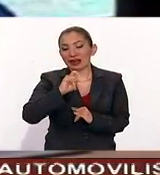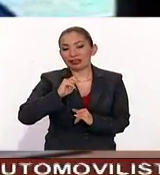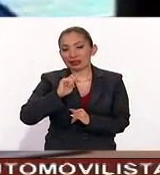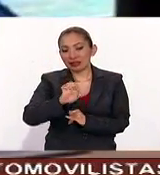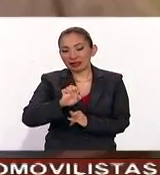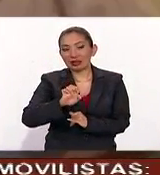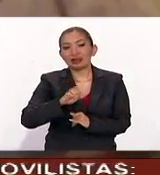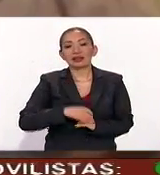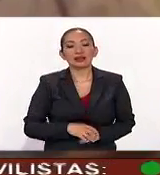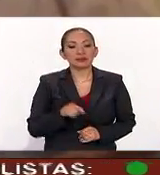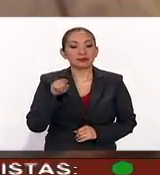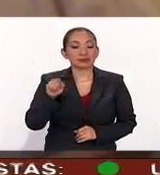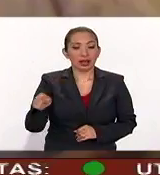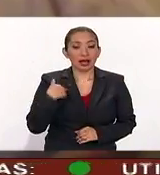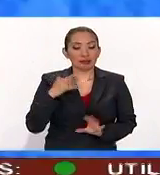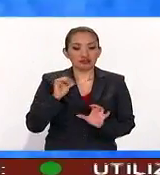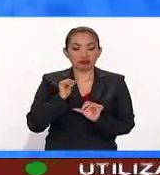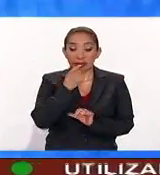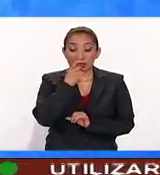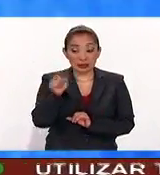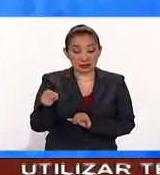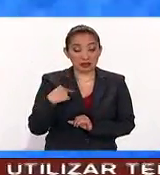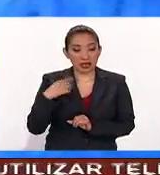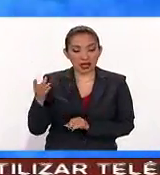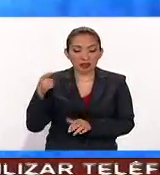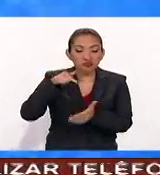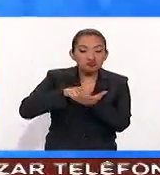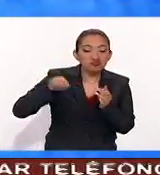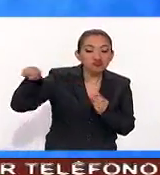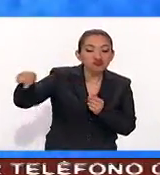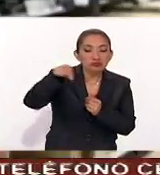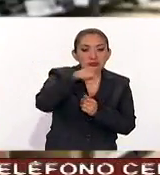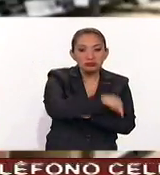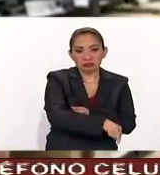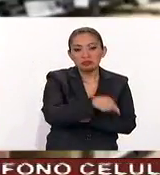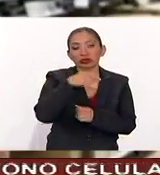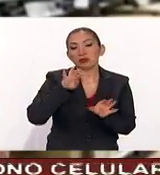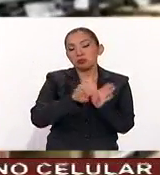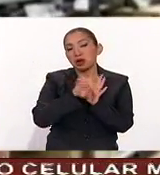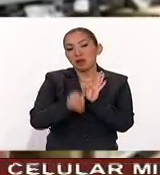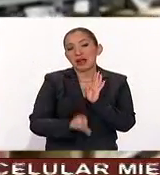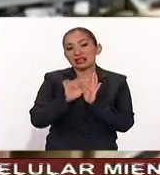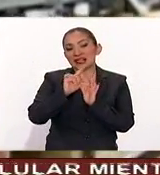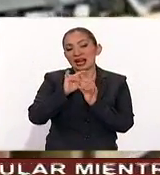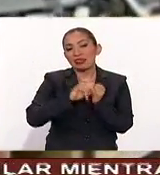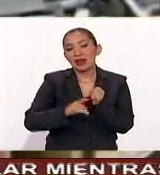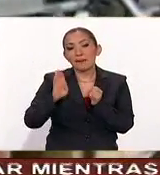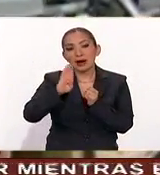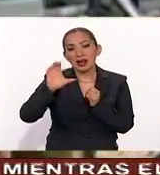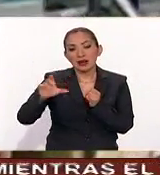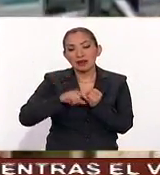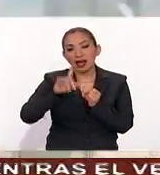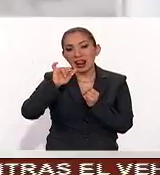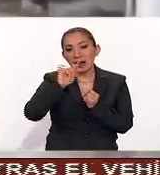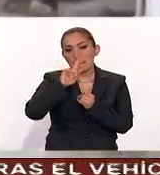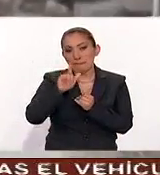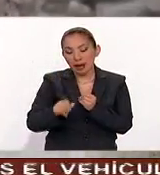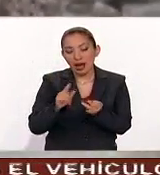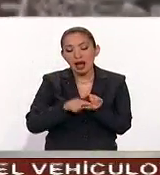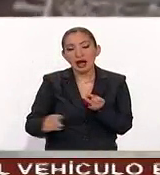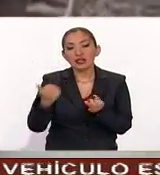Telecomunicaciones. Se destacan las que se ubican en localidades como Ensenada, en Baja California, La Paz,